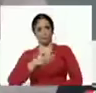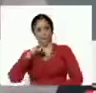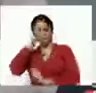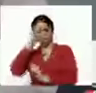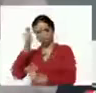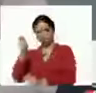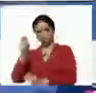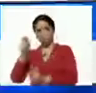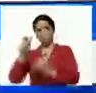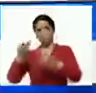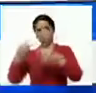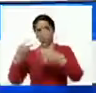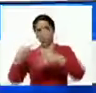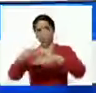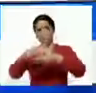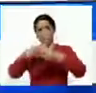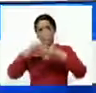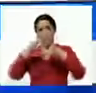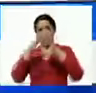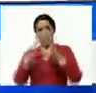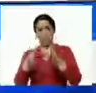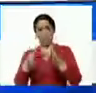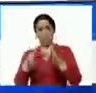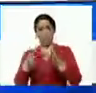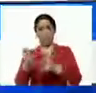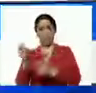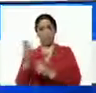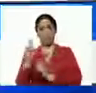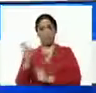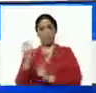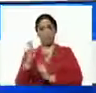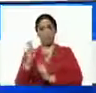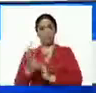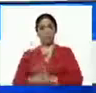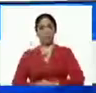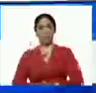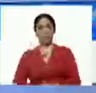nuevo ministro de Pesca y Acuicultura.